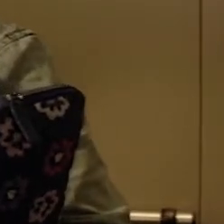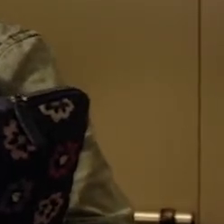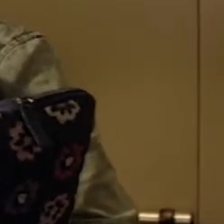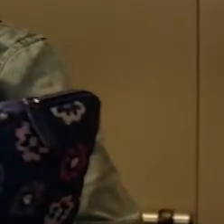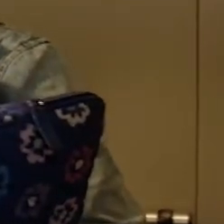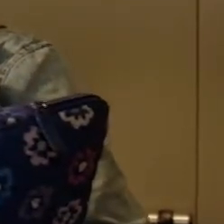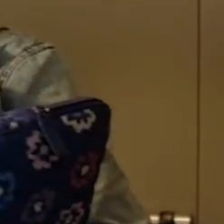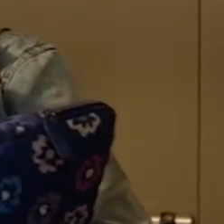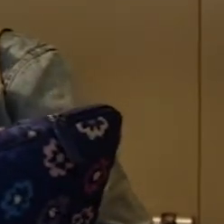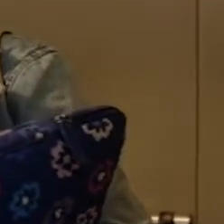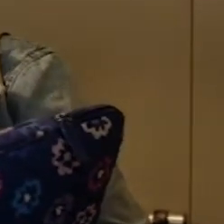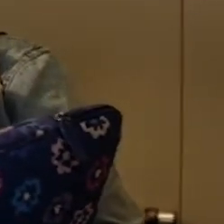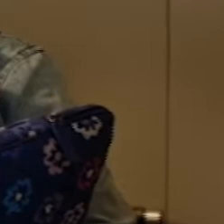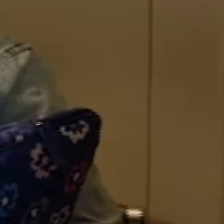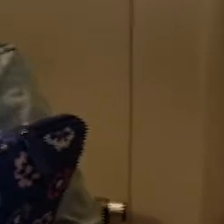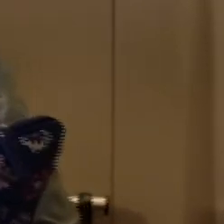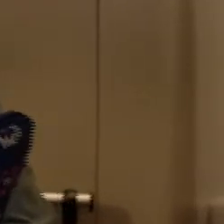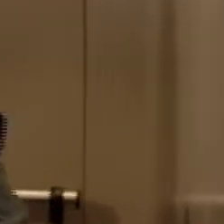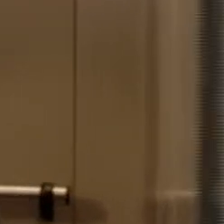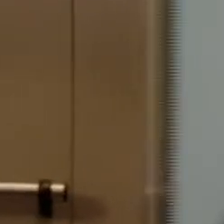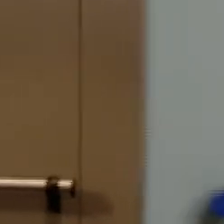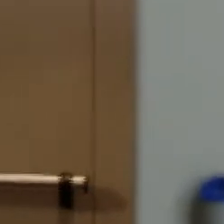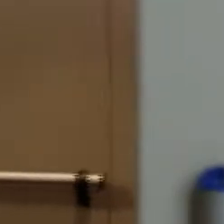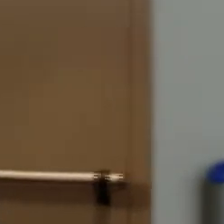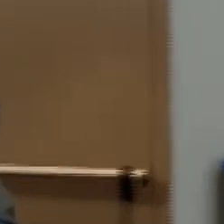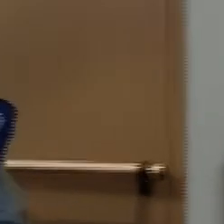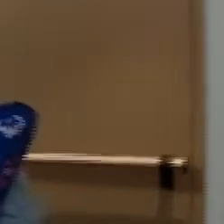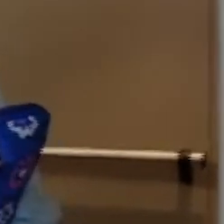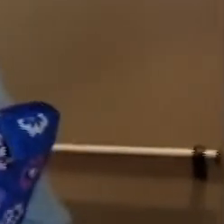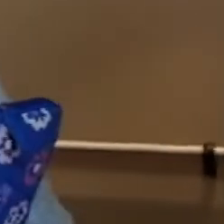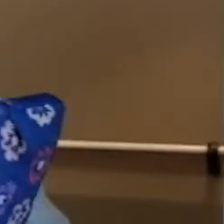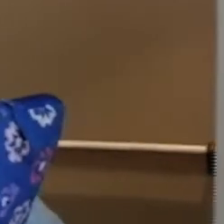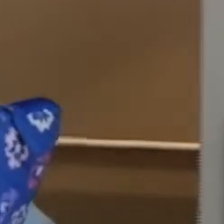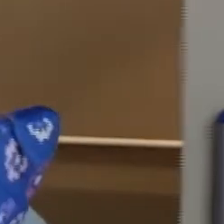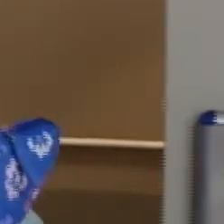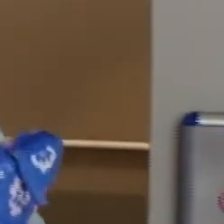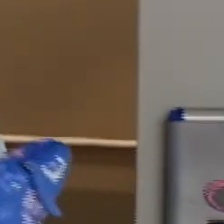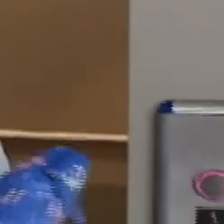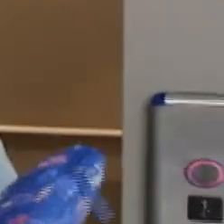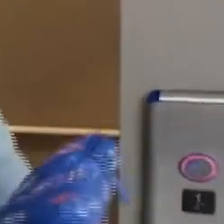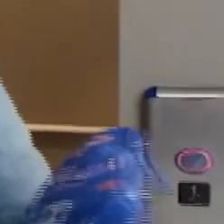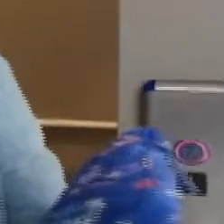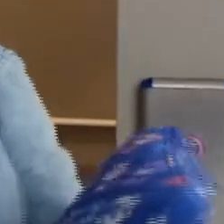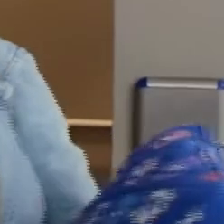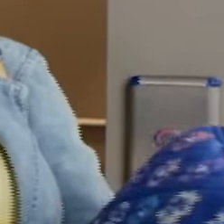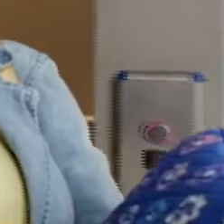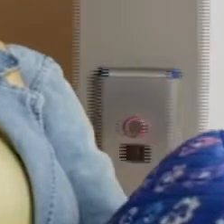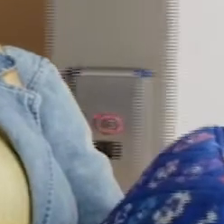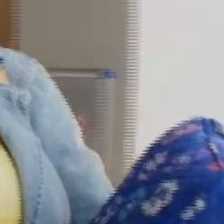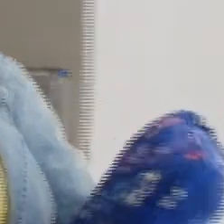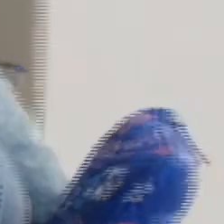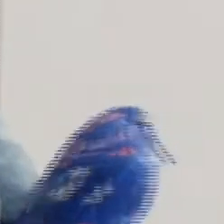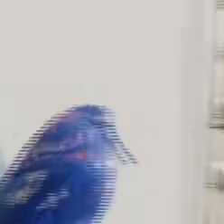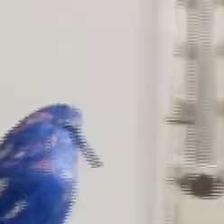Raxa 1311 es la plataforma que le hace más simple su día. Con una llamada puede obtener su firma digital y empezar a hacer sus trámites en